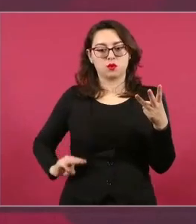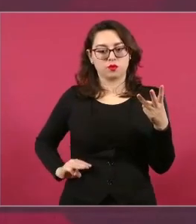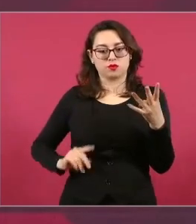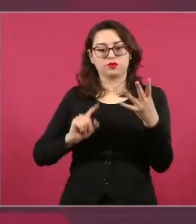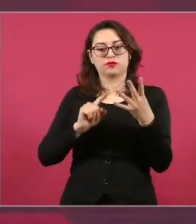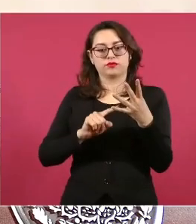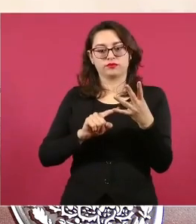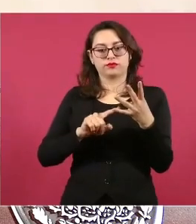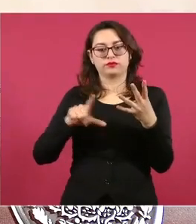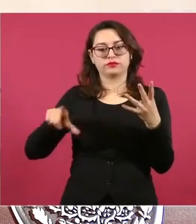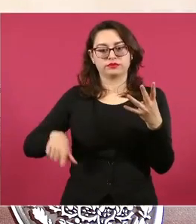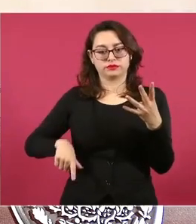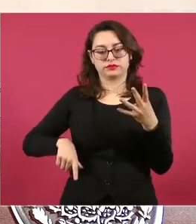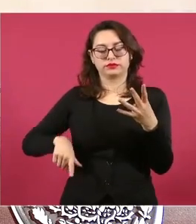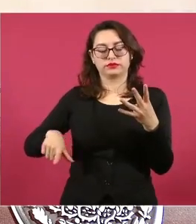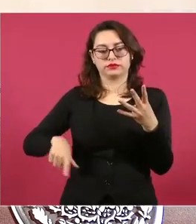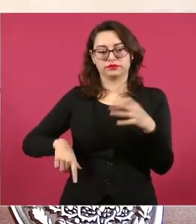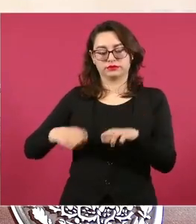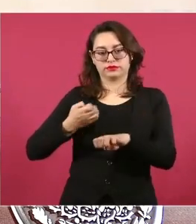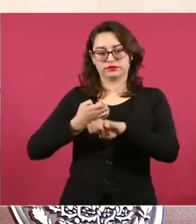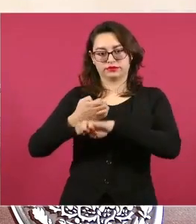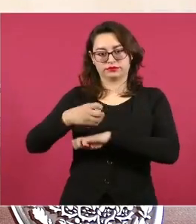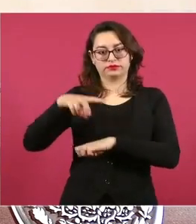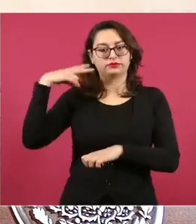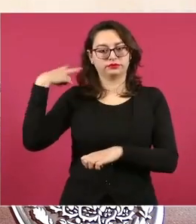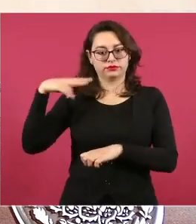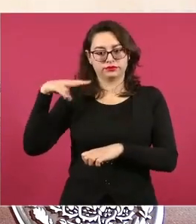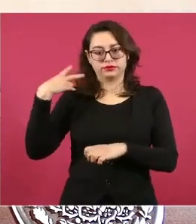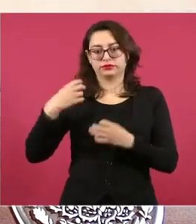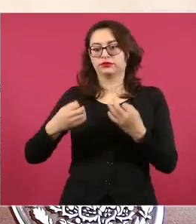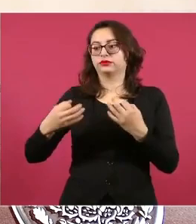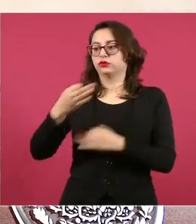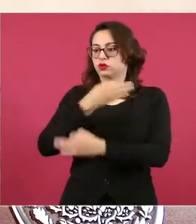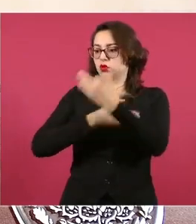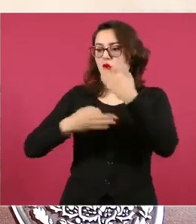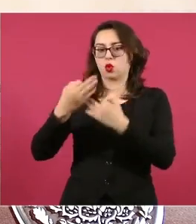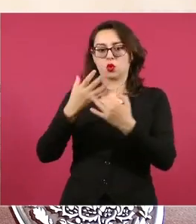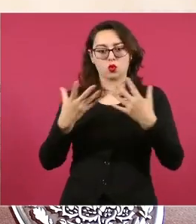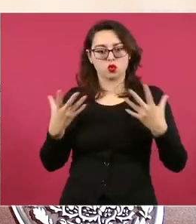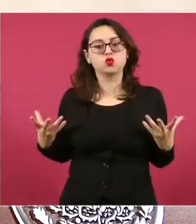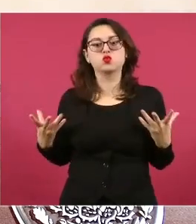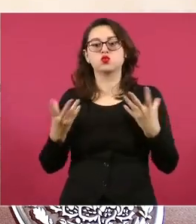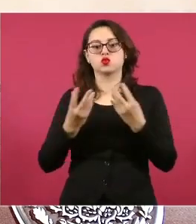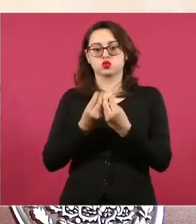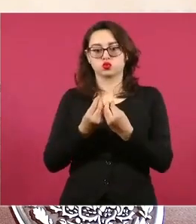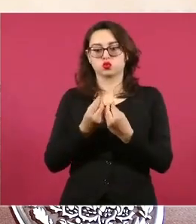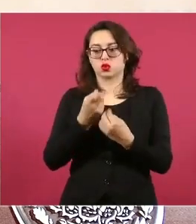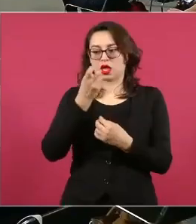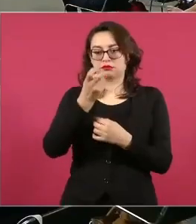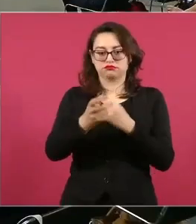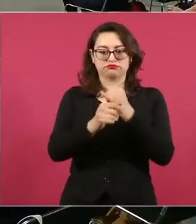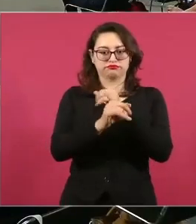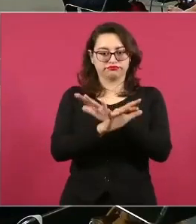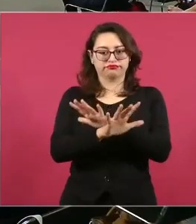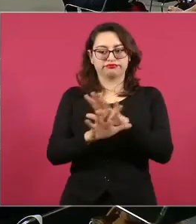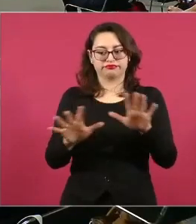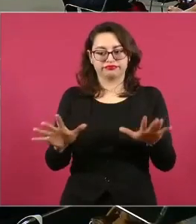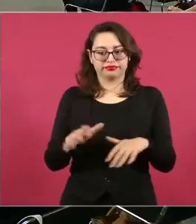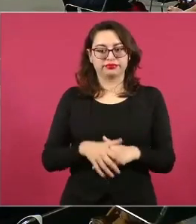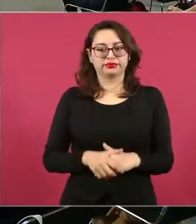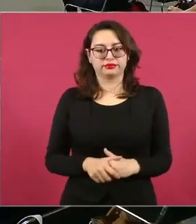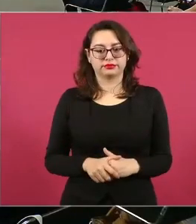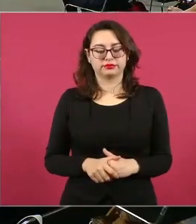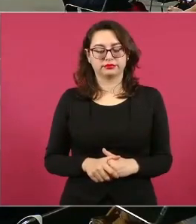gobierno del estado de Veracruz, todos juntos. Entonces, informar esto y